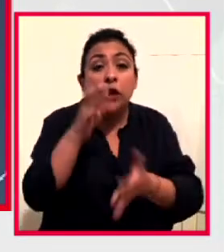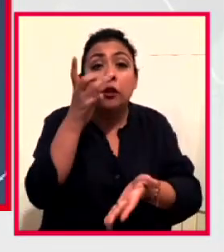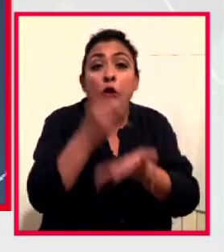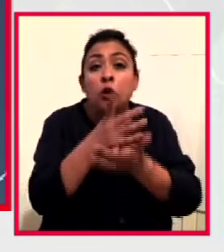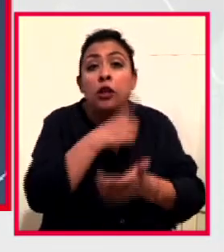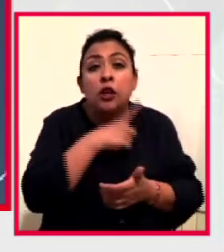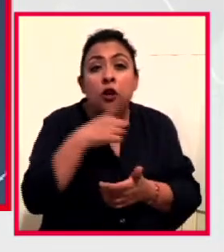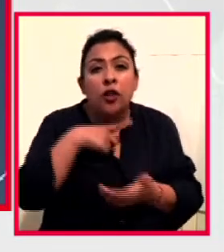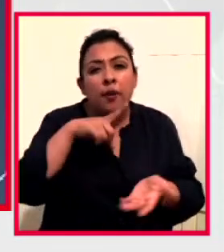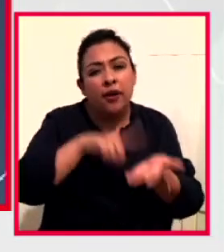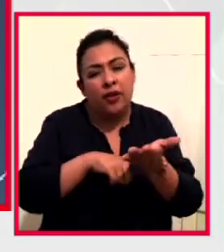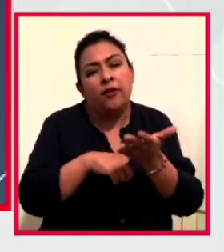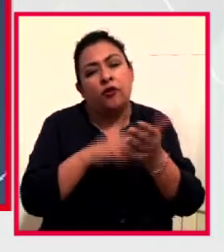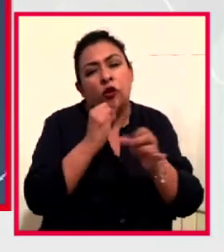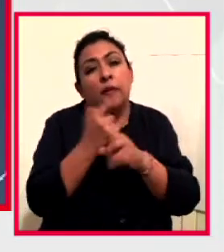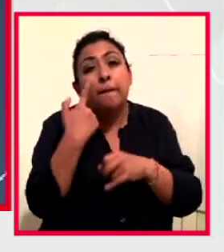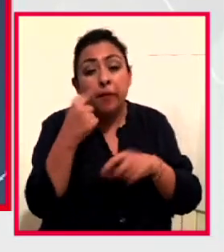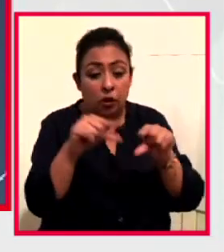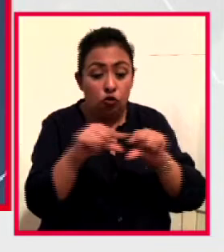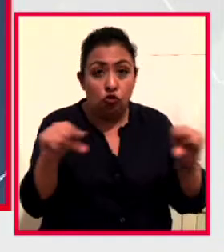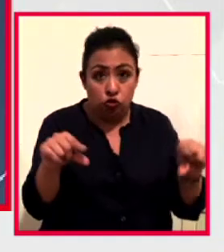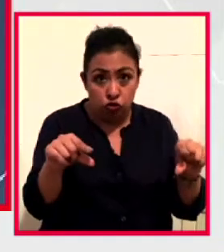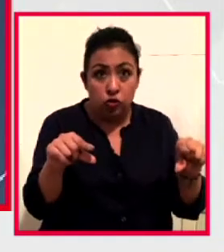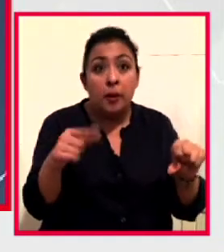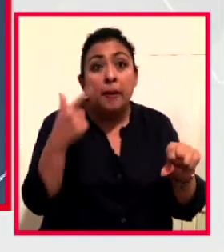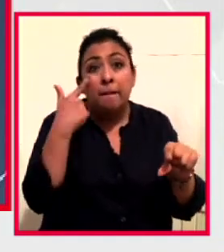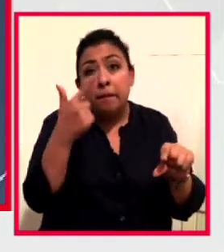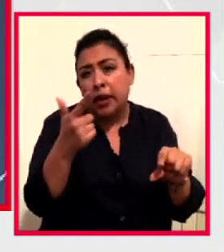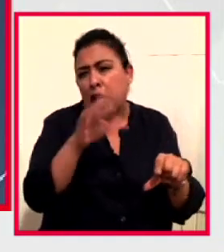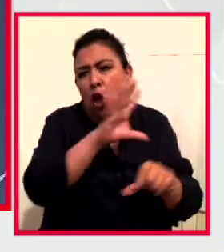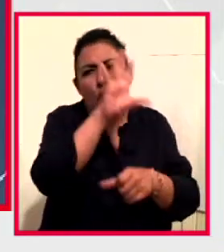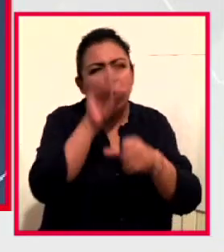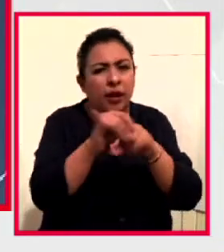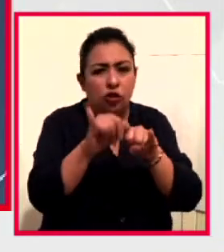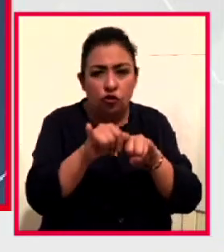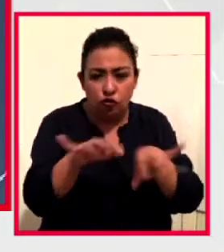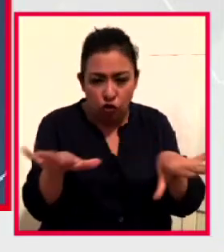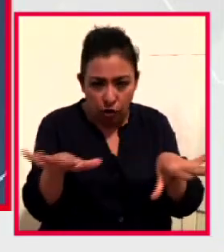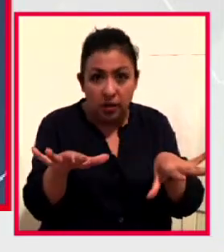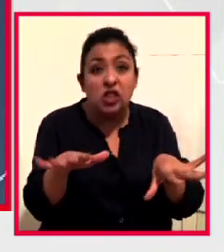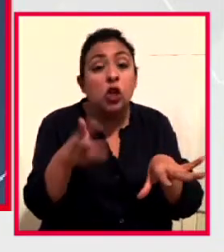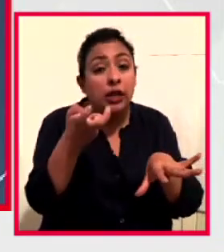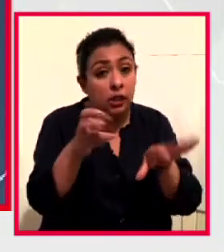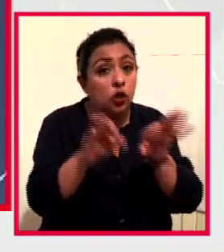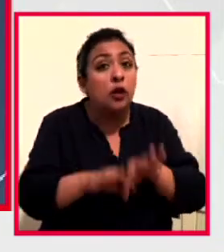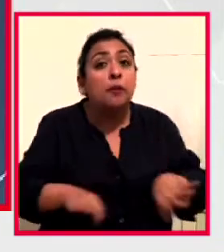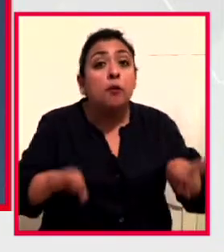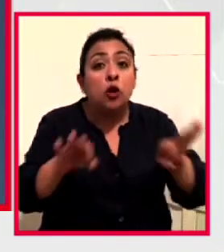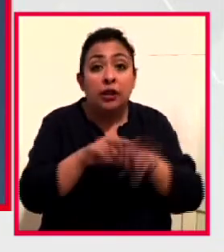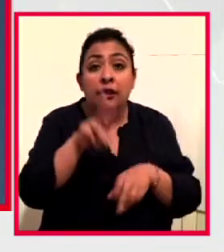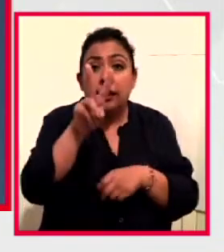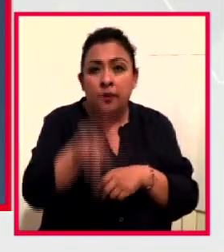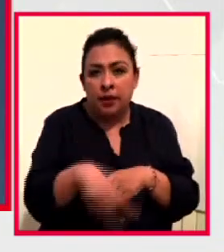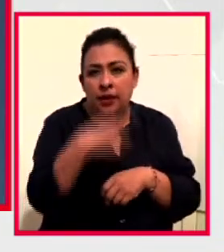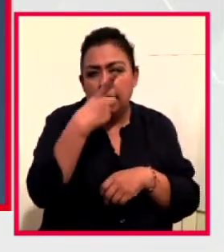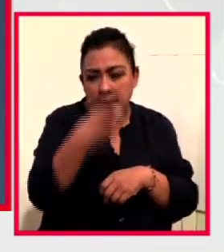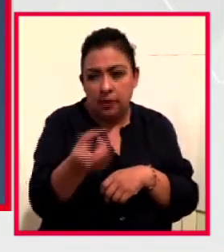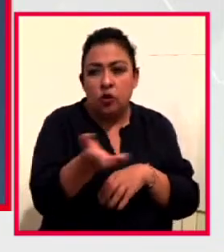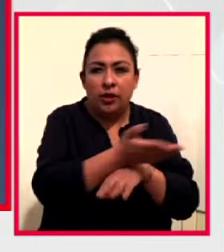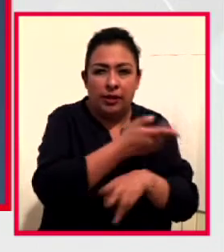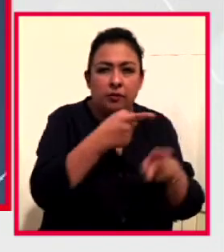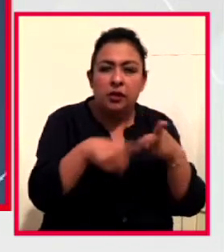ingresar a la página que aparece en pantalla y encontrarán toda esta información. Es muy importante, lo reiterábamos al inicio del programa, lo